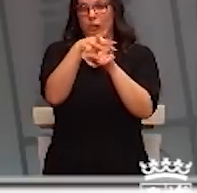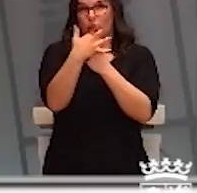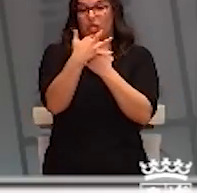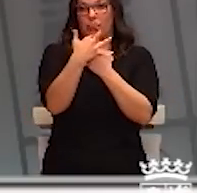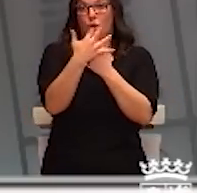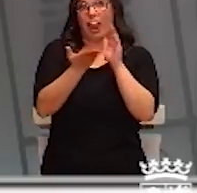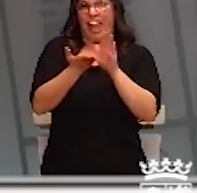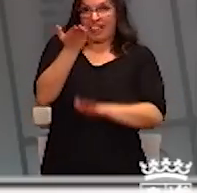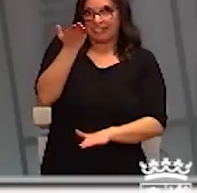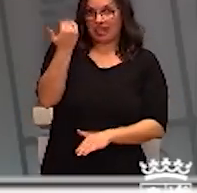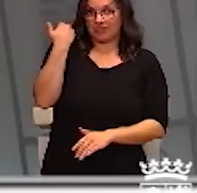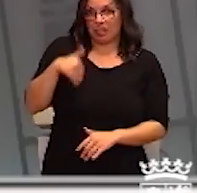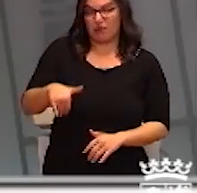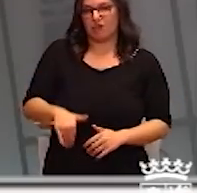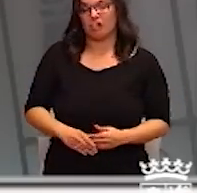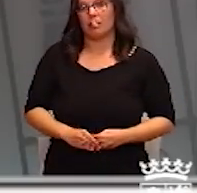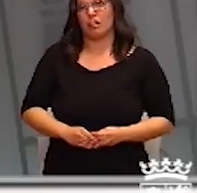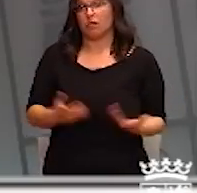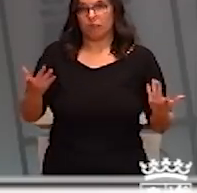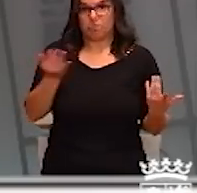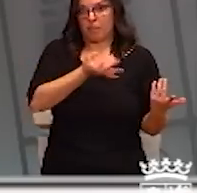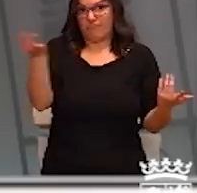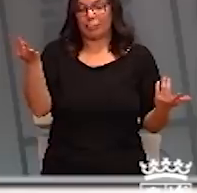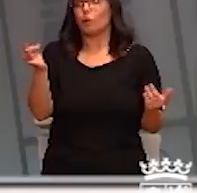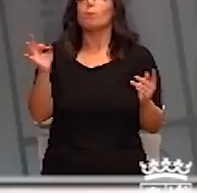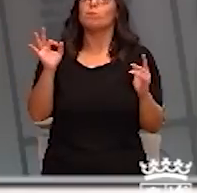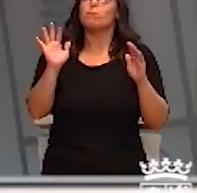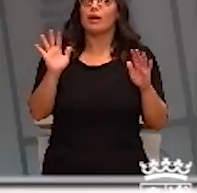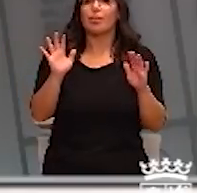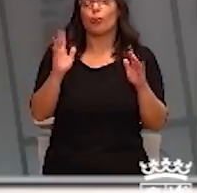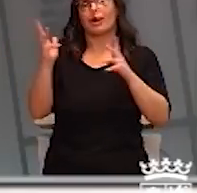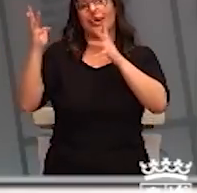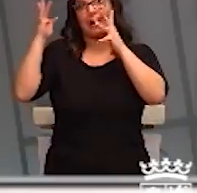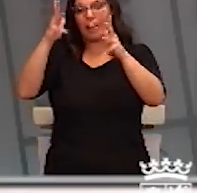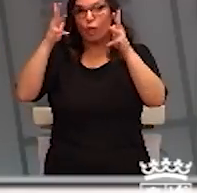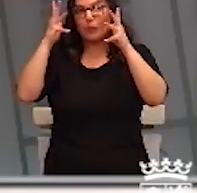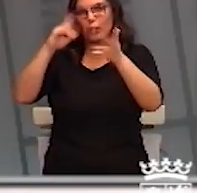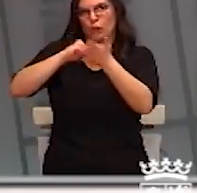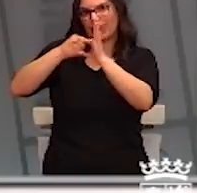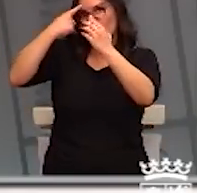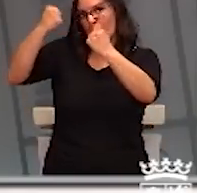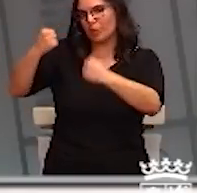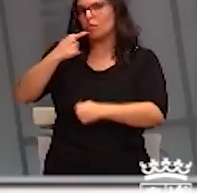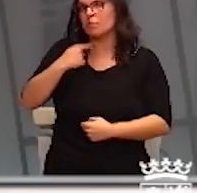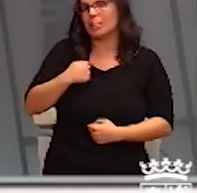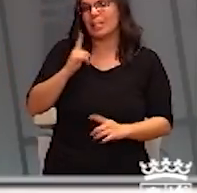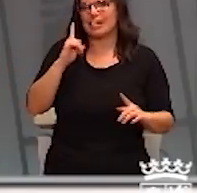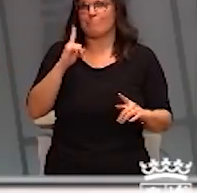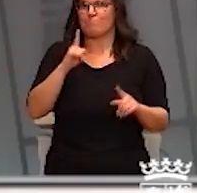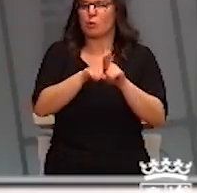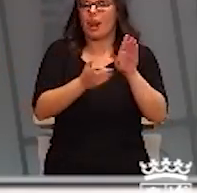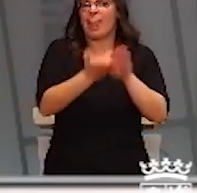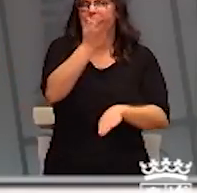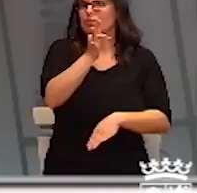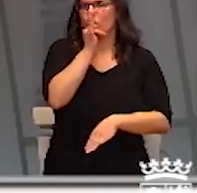alta están perfectos, pero según las recomendaciones técnicas nos dicen que no se debe de dar